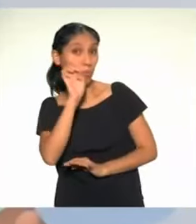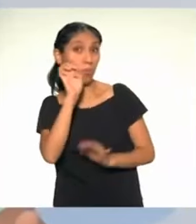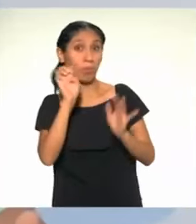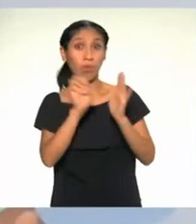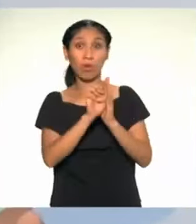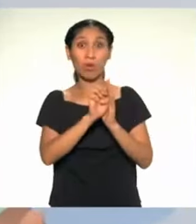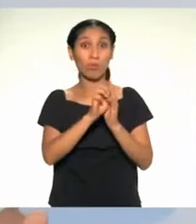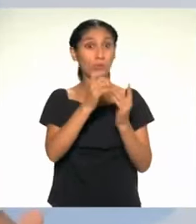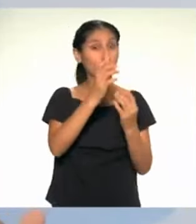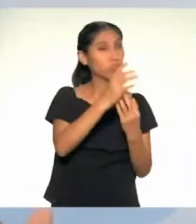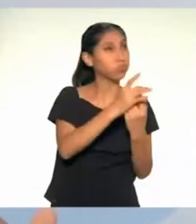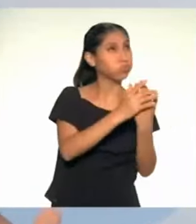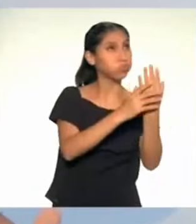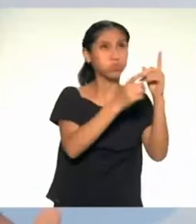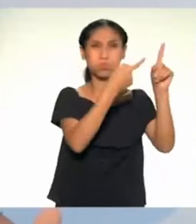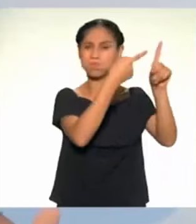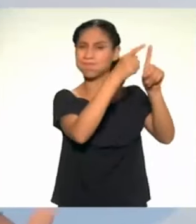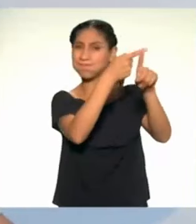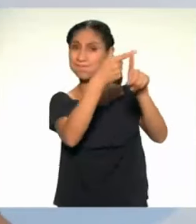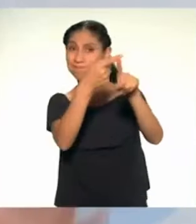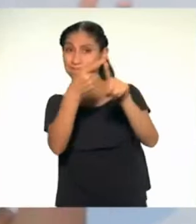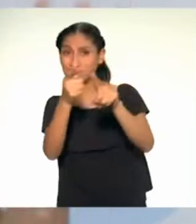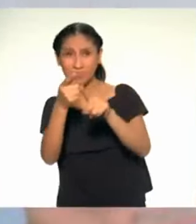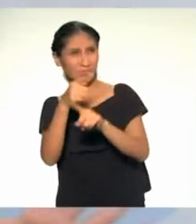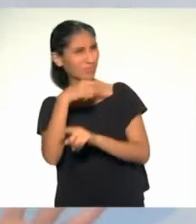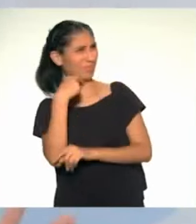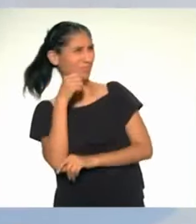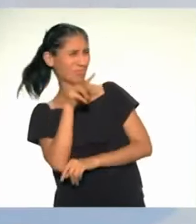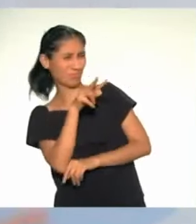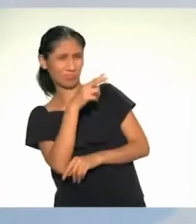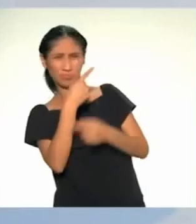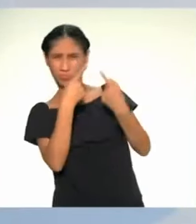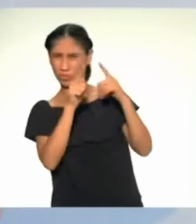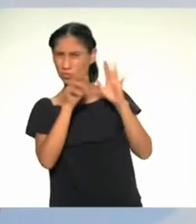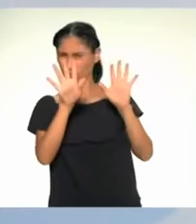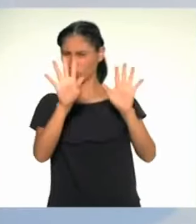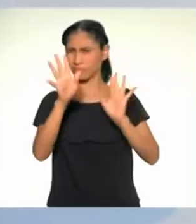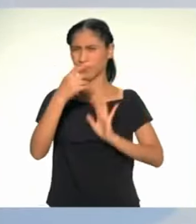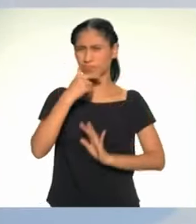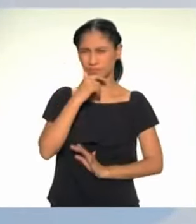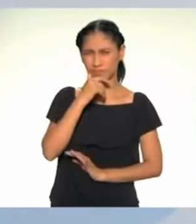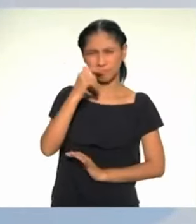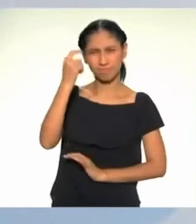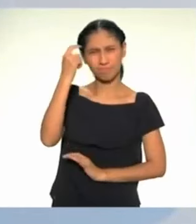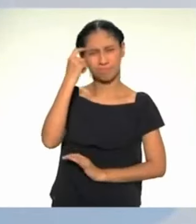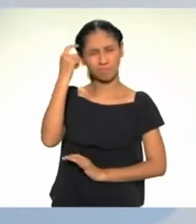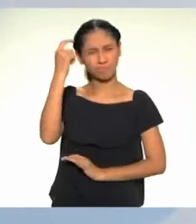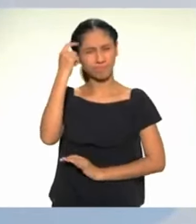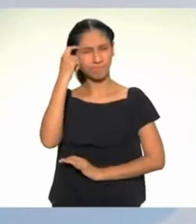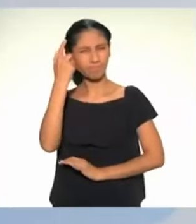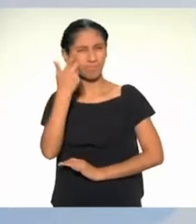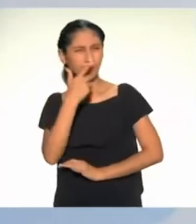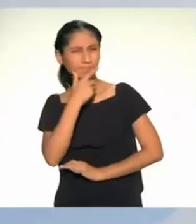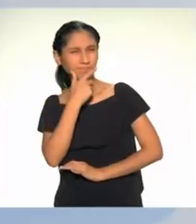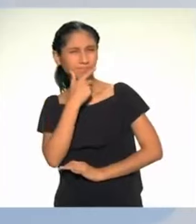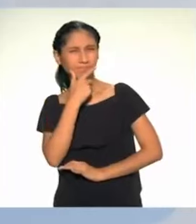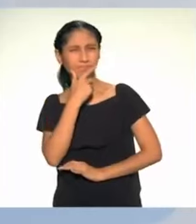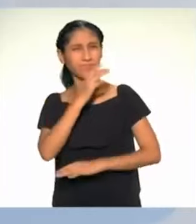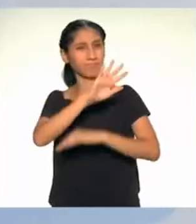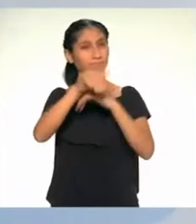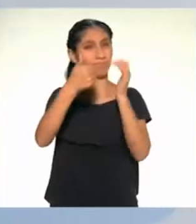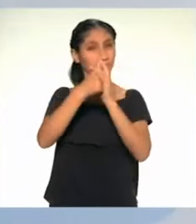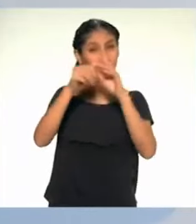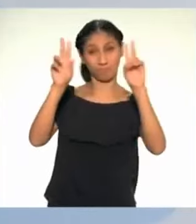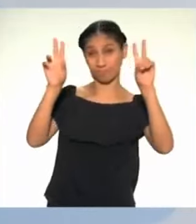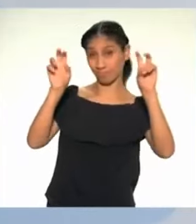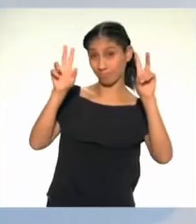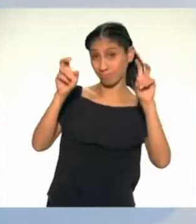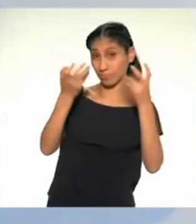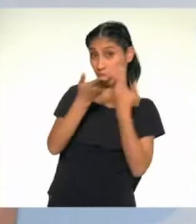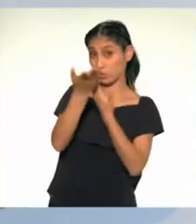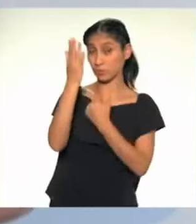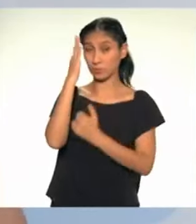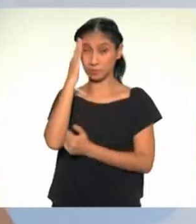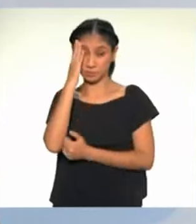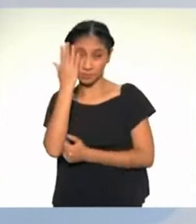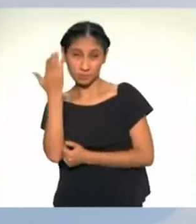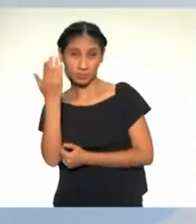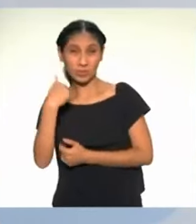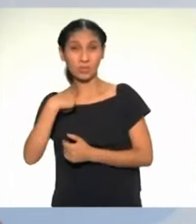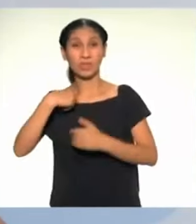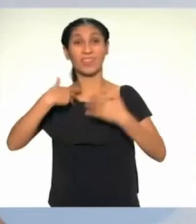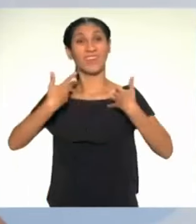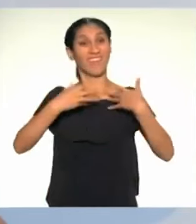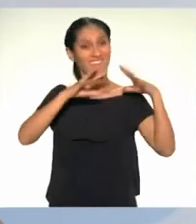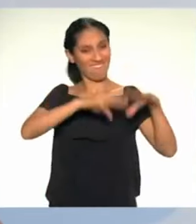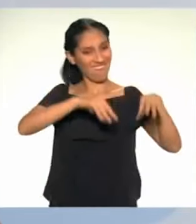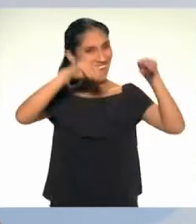pero realmente no lo son. Bueno, estaba pensando en todos estos temas ya que, como saben, me acabo de